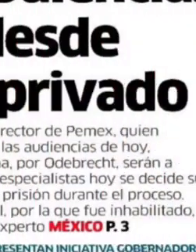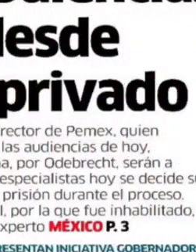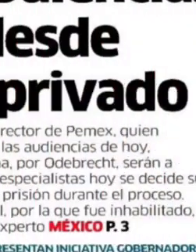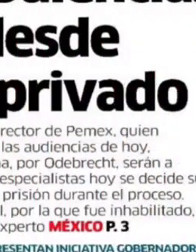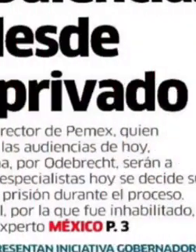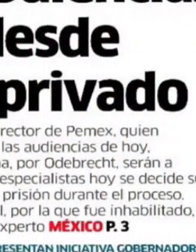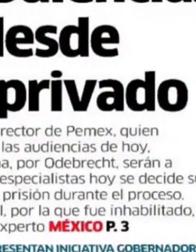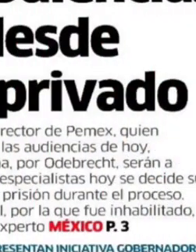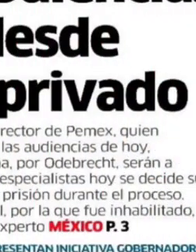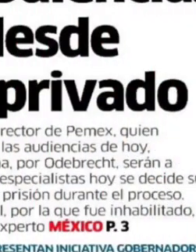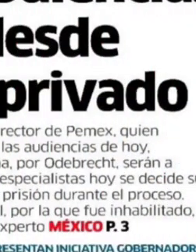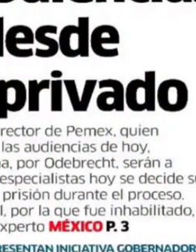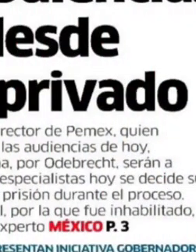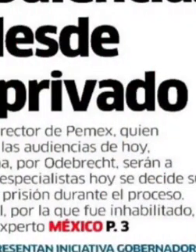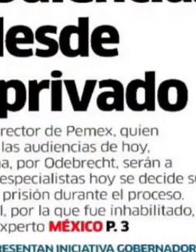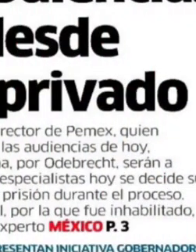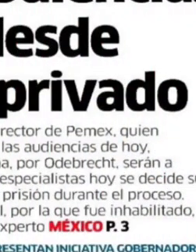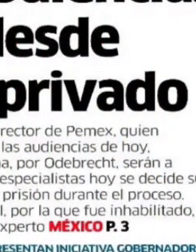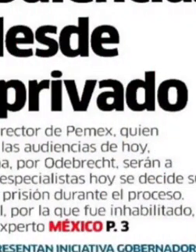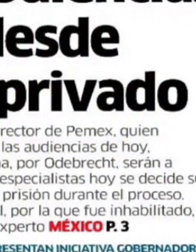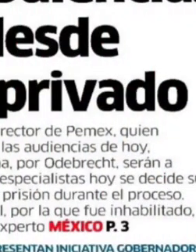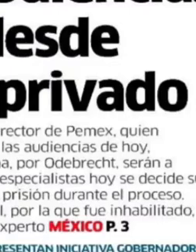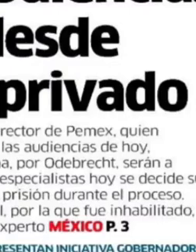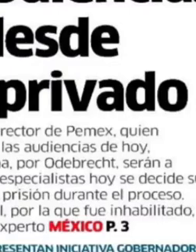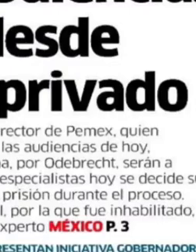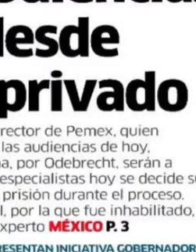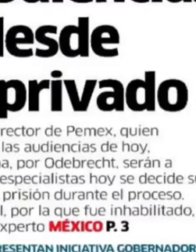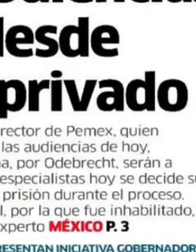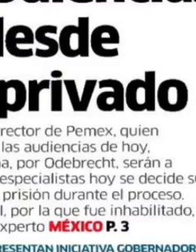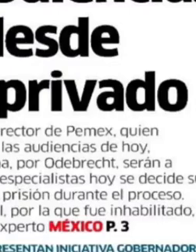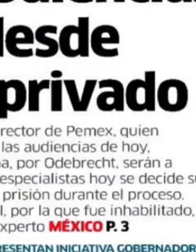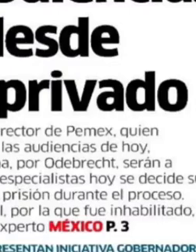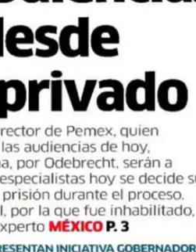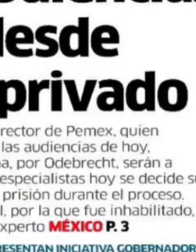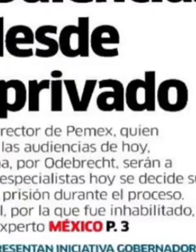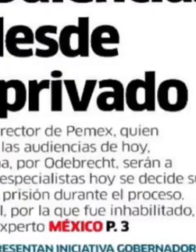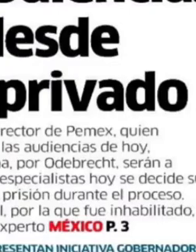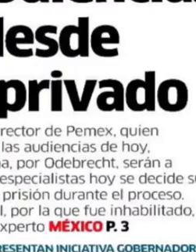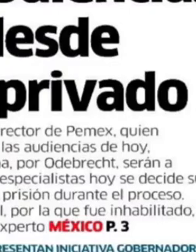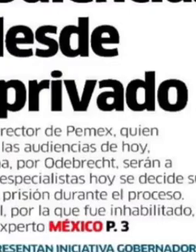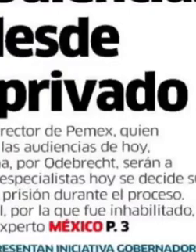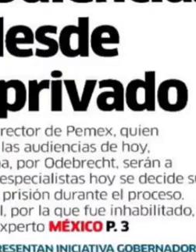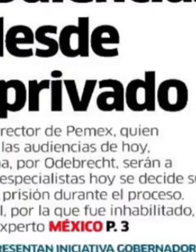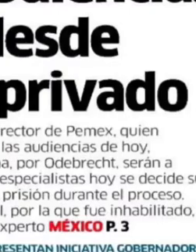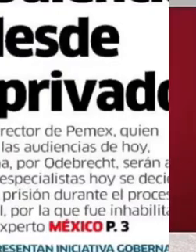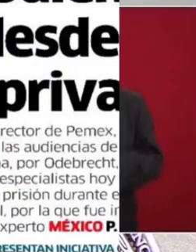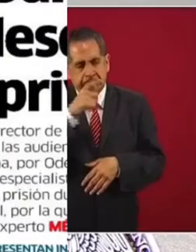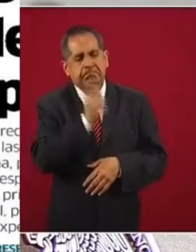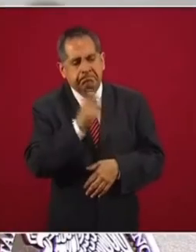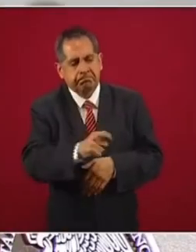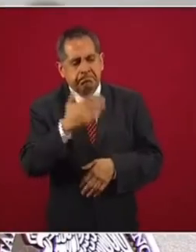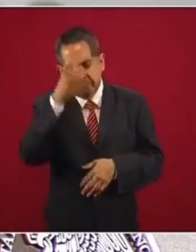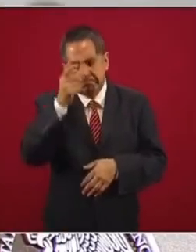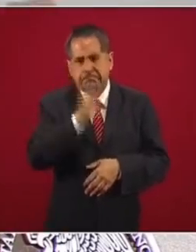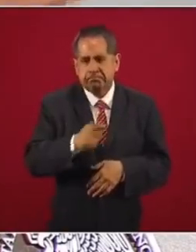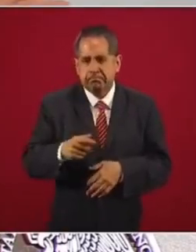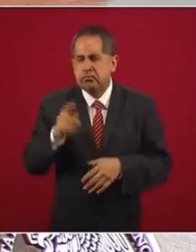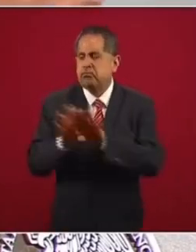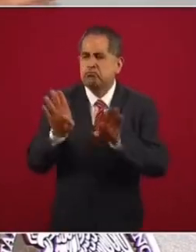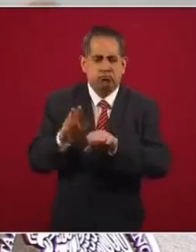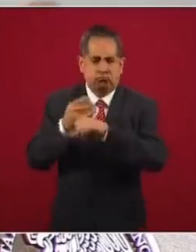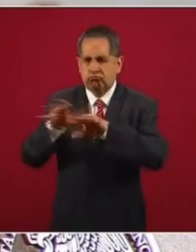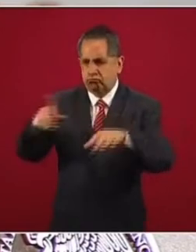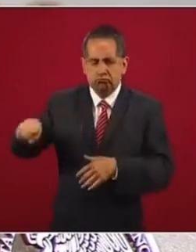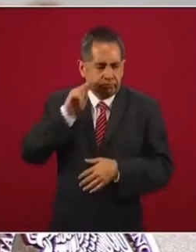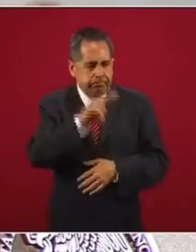señor Lozoya, que todos los mexicanos nos informemos, que busquemos la manera